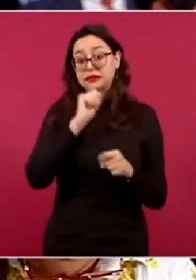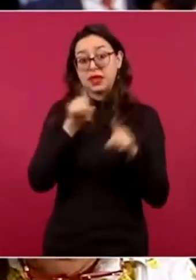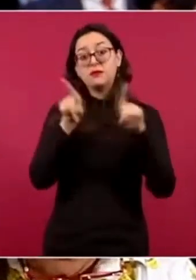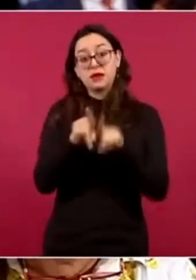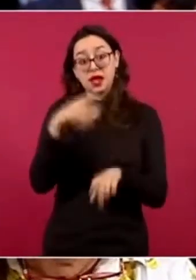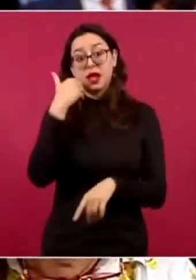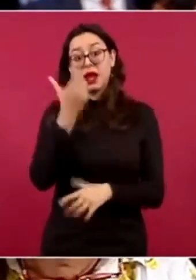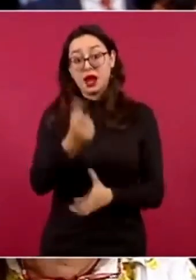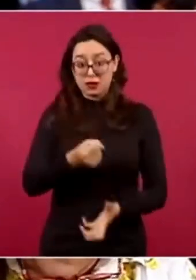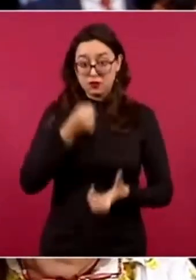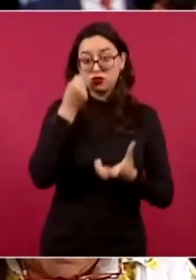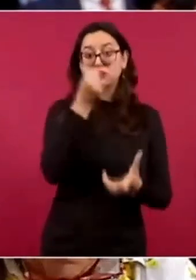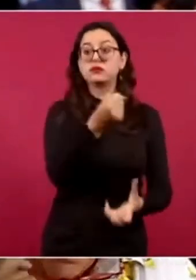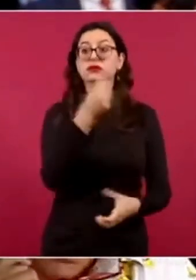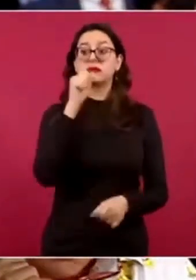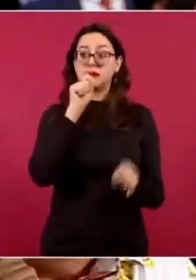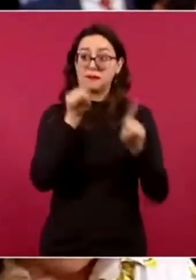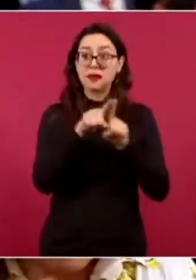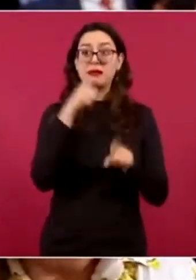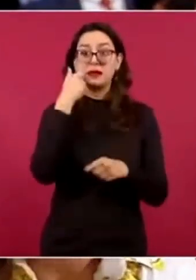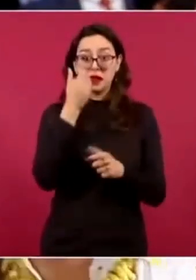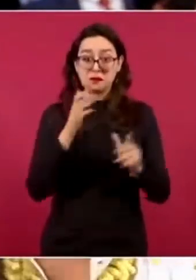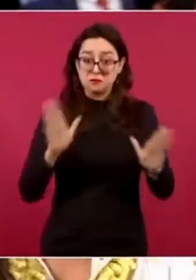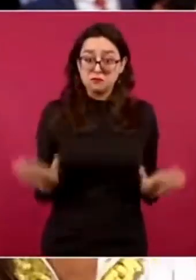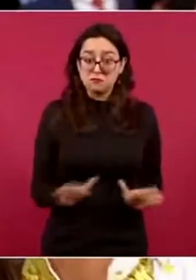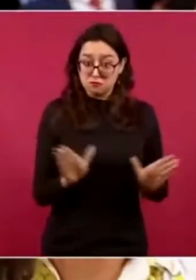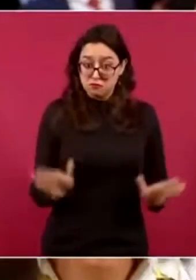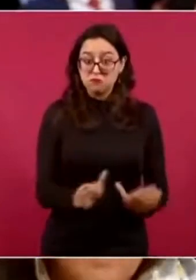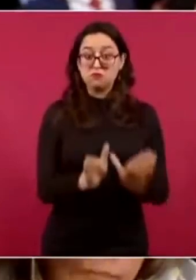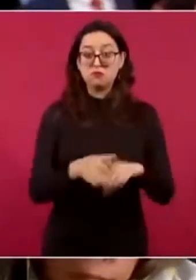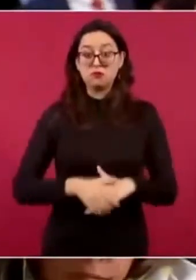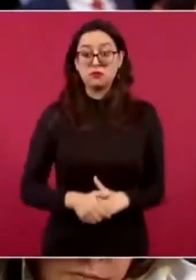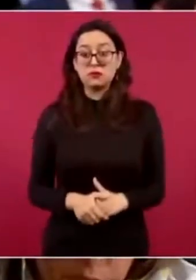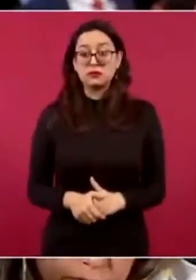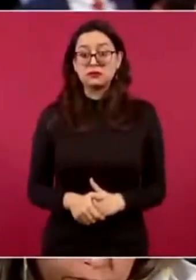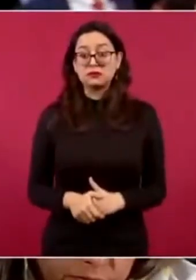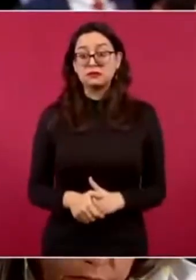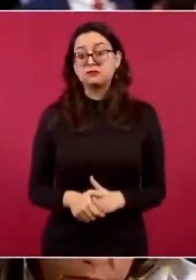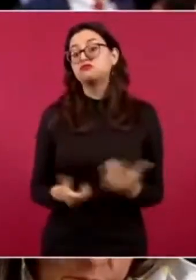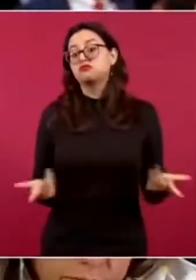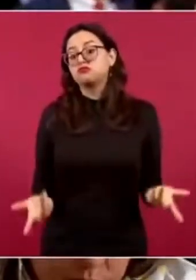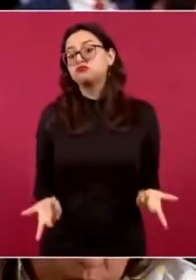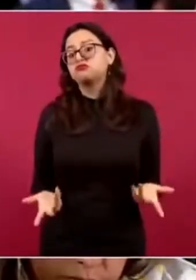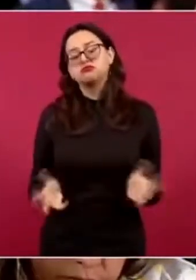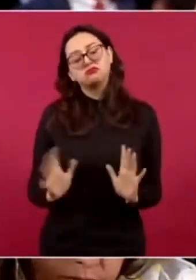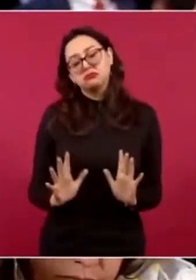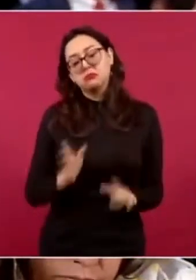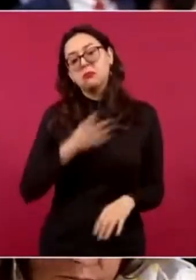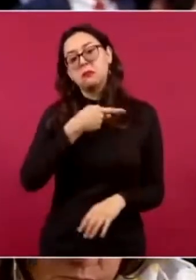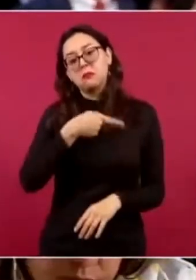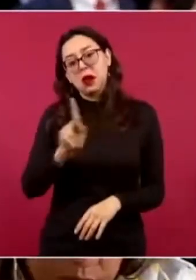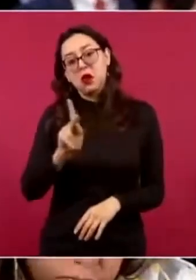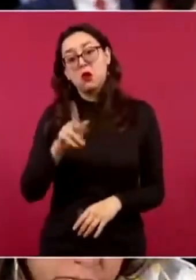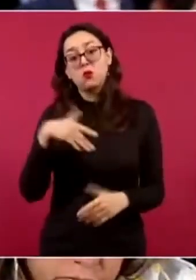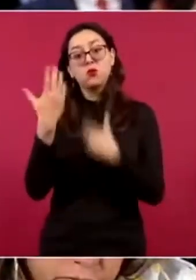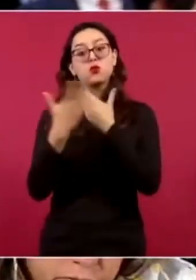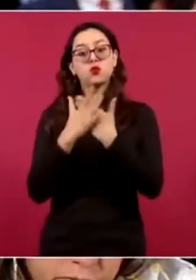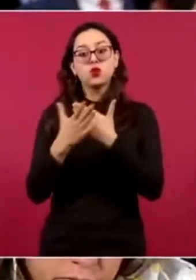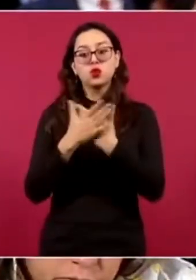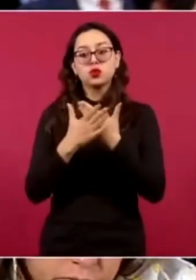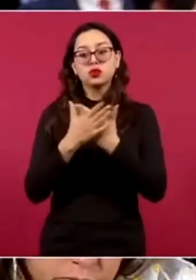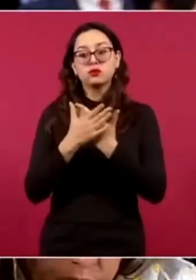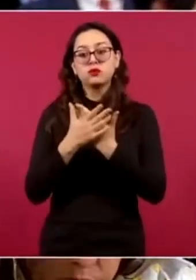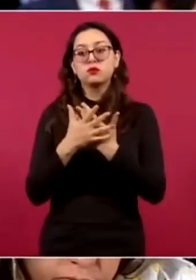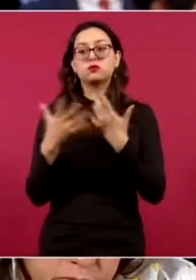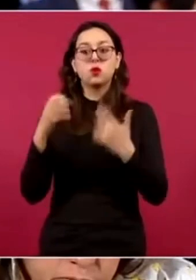Estado de Oaxaca. Pero concretamente preguntarle, presidente, su actividad y si va a llegar John Kerry, si van a llegar los legisladores